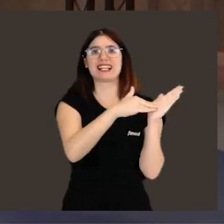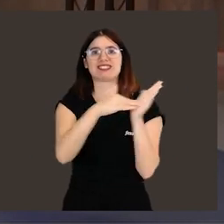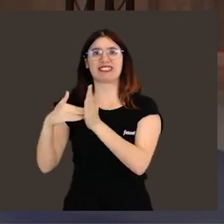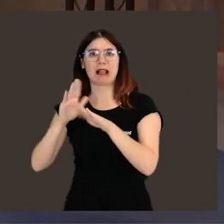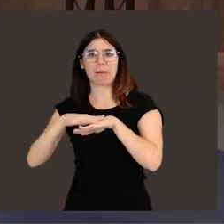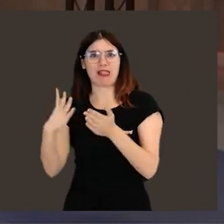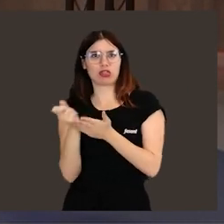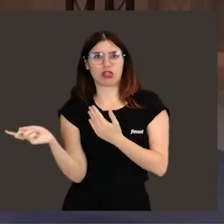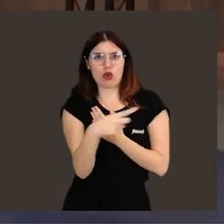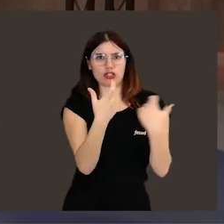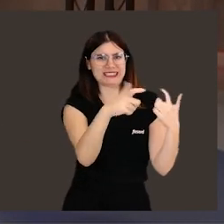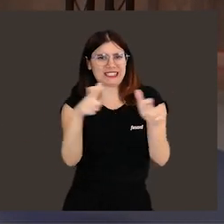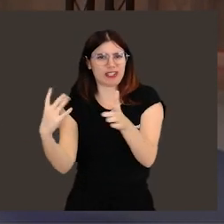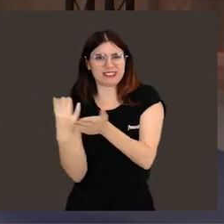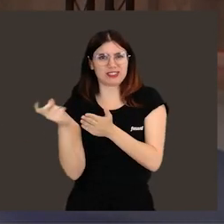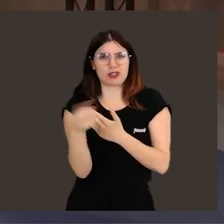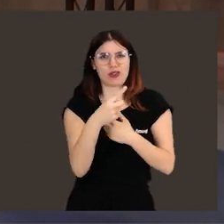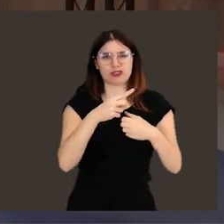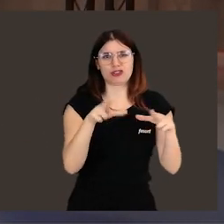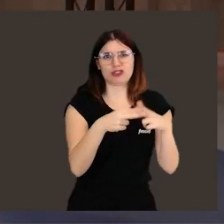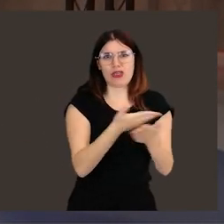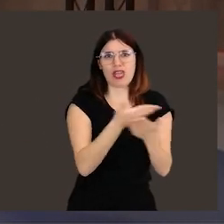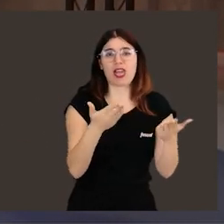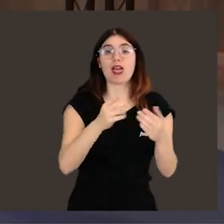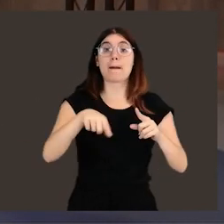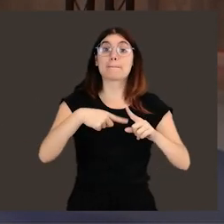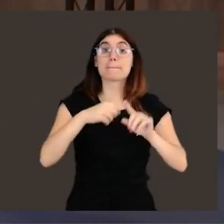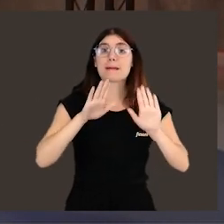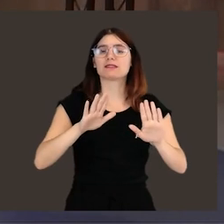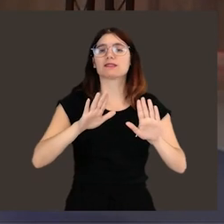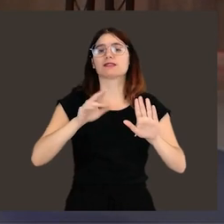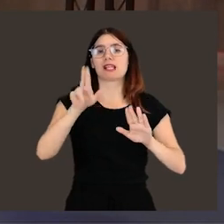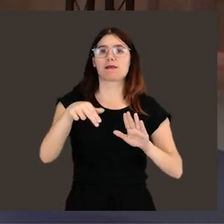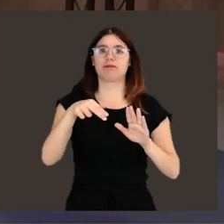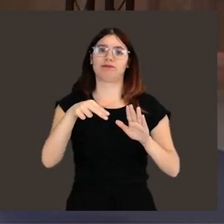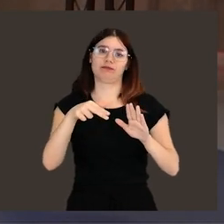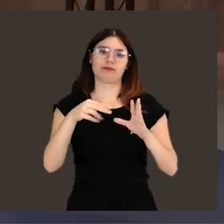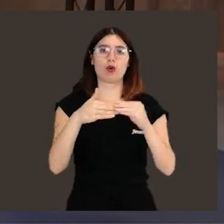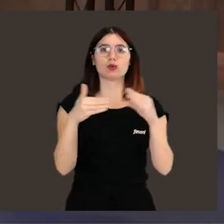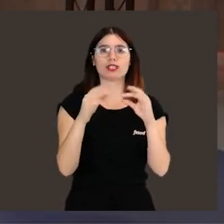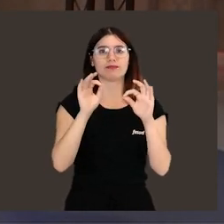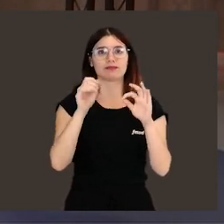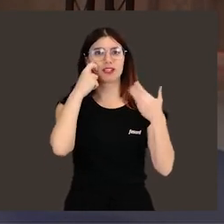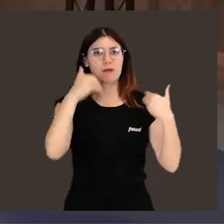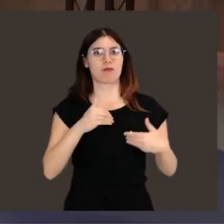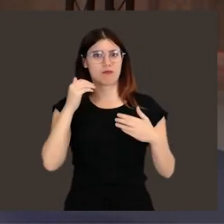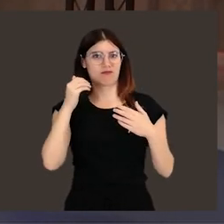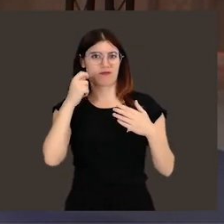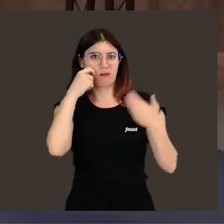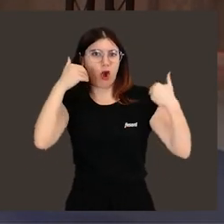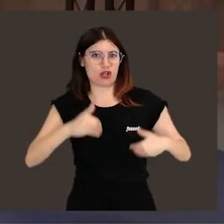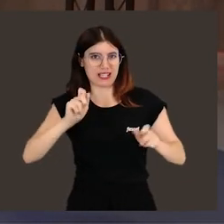el conocimiento, que es algo transversal para absolutamente todos los sectores de la sociedad, pero utilizando los organismos y los sistemas